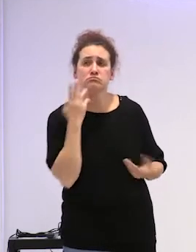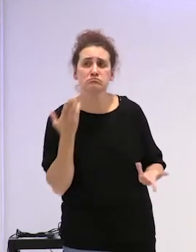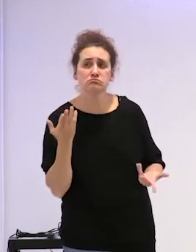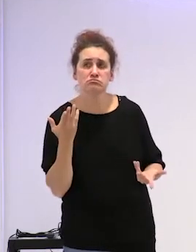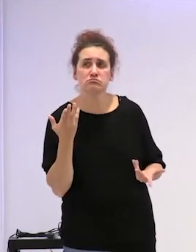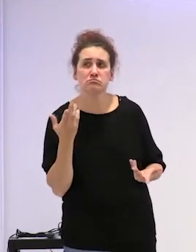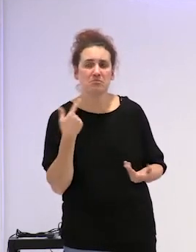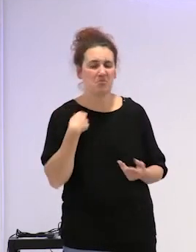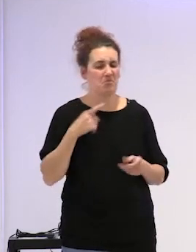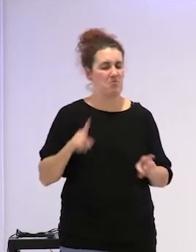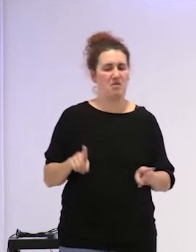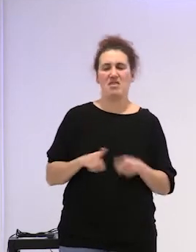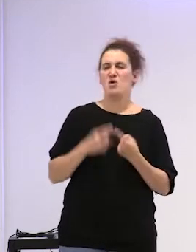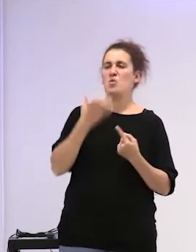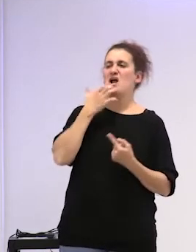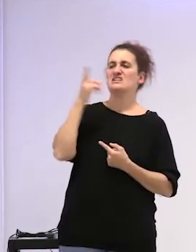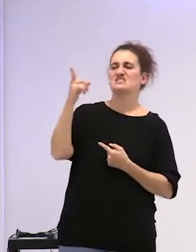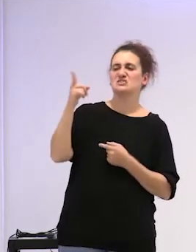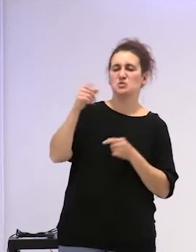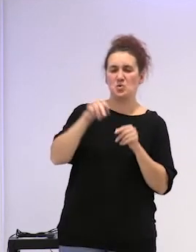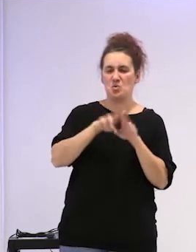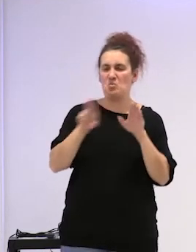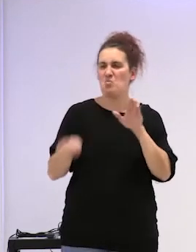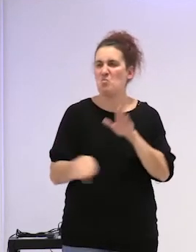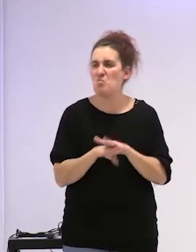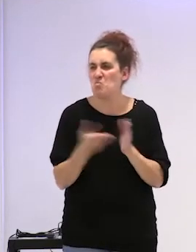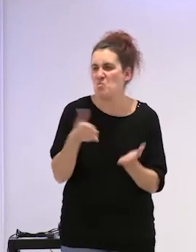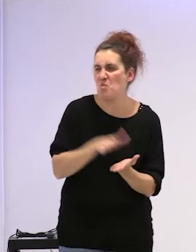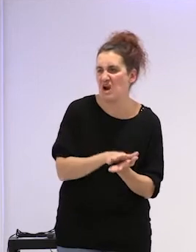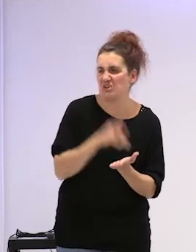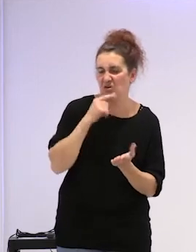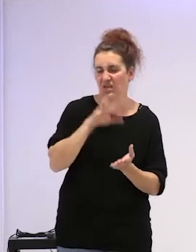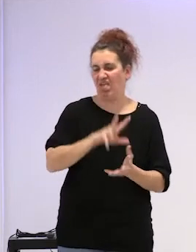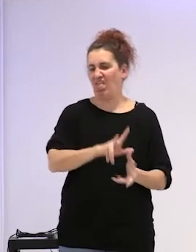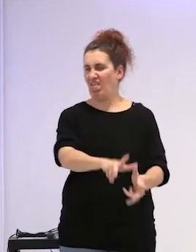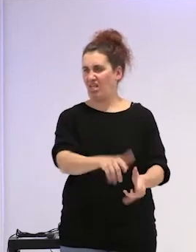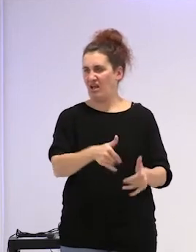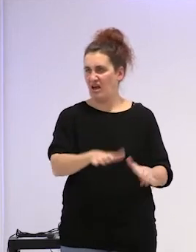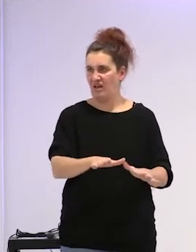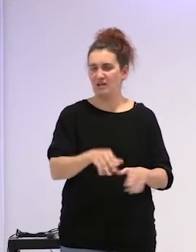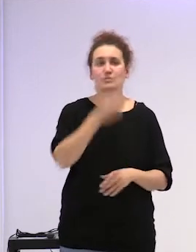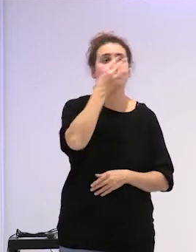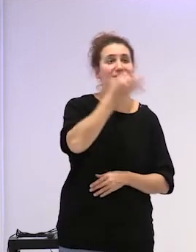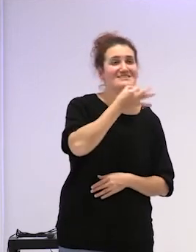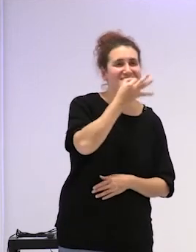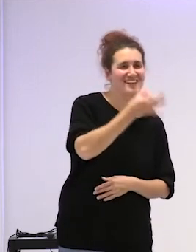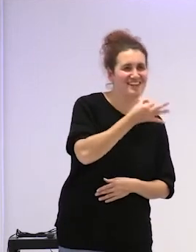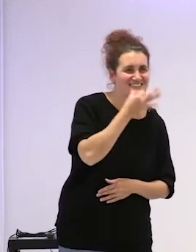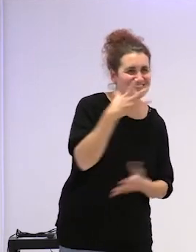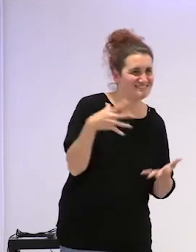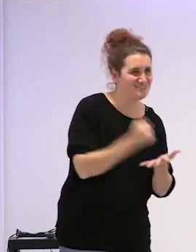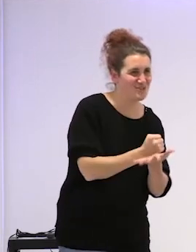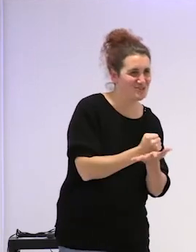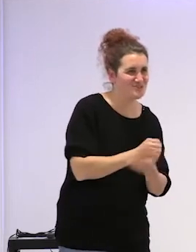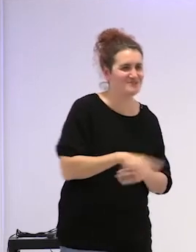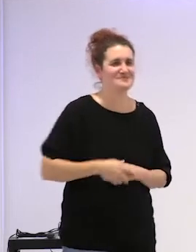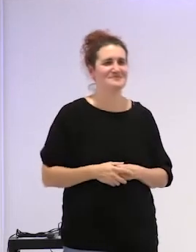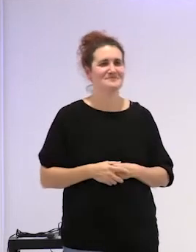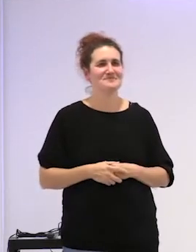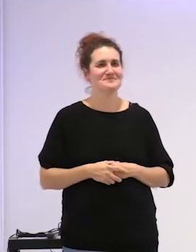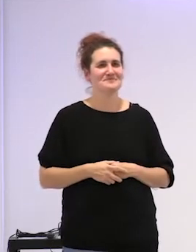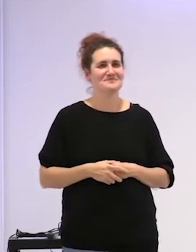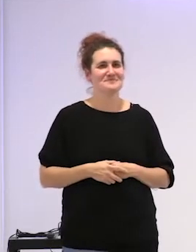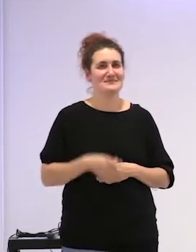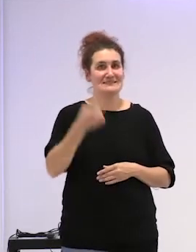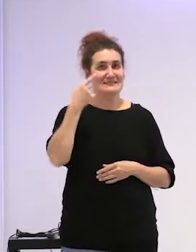poco me importa si estás bajo tierra y te inundas de mo arracha el león de noy siento